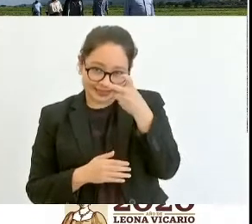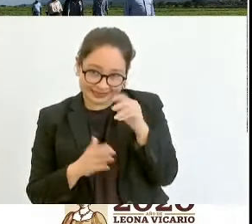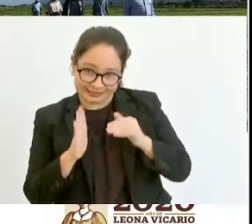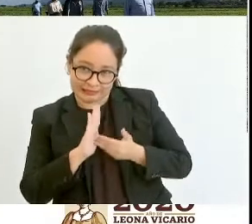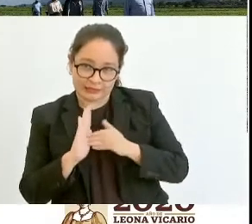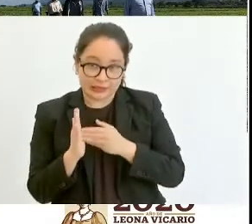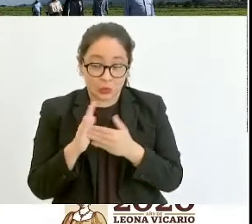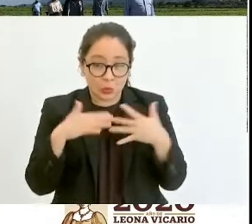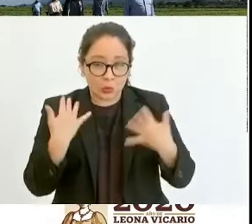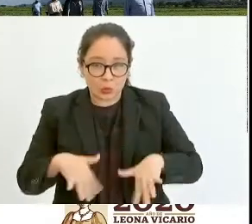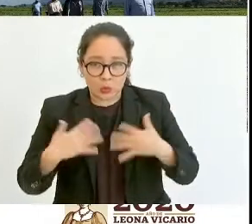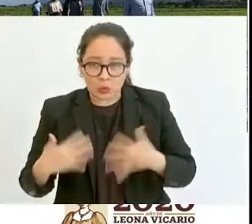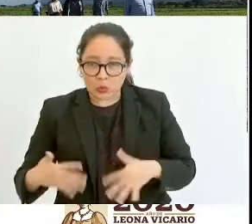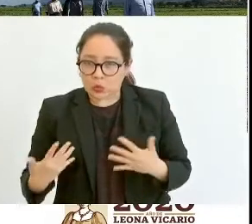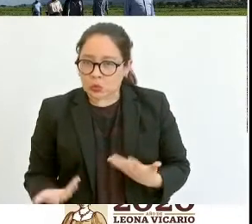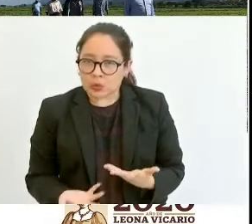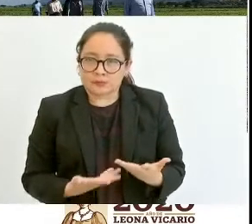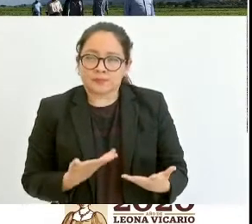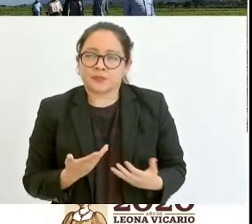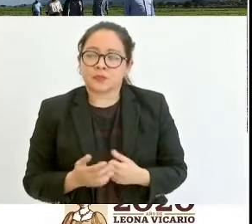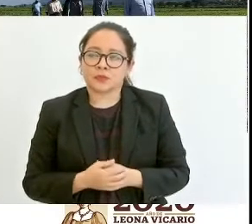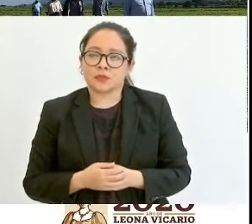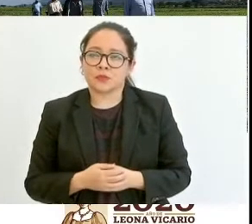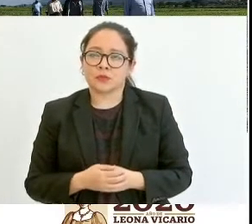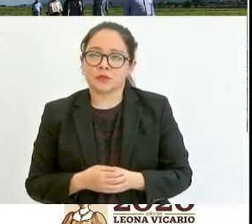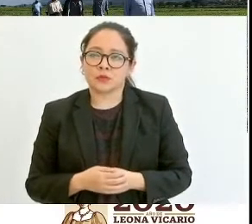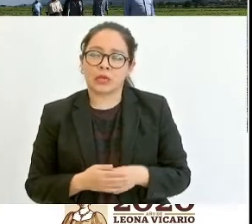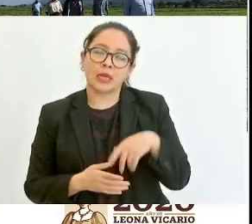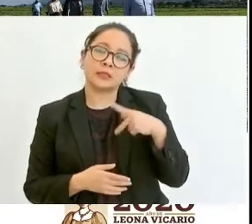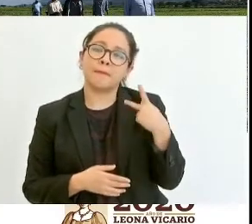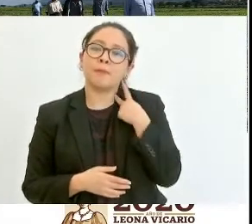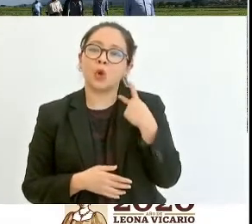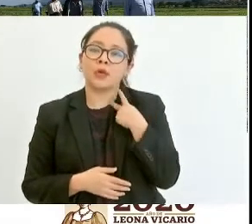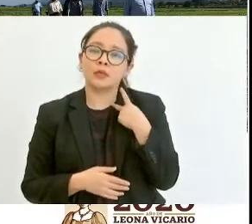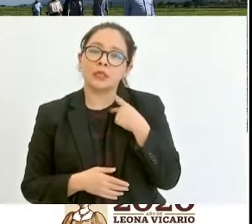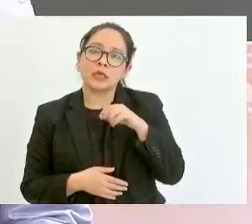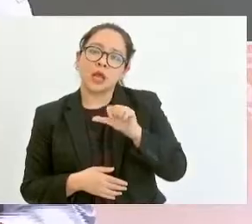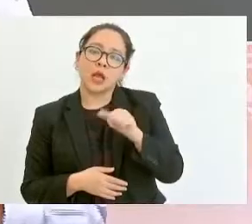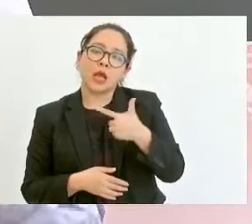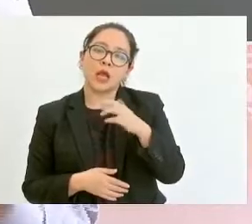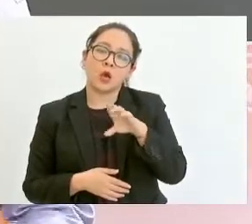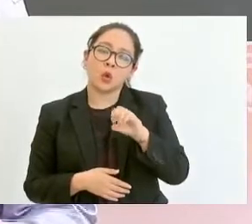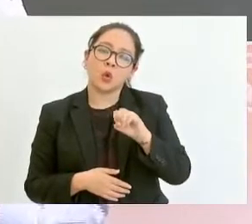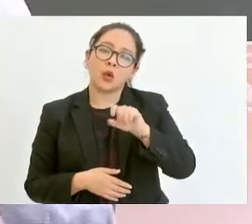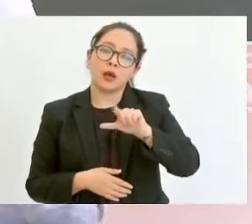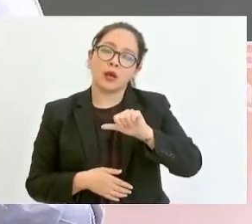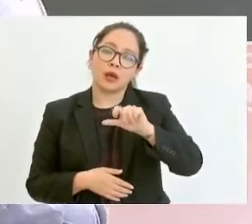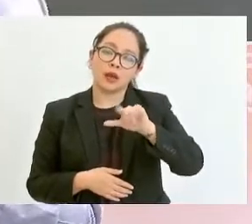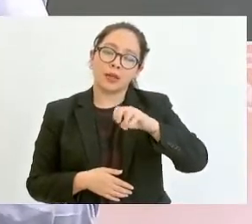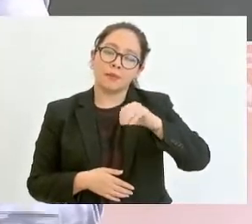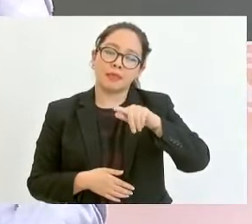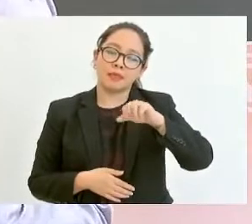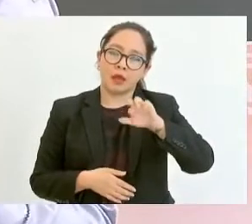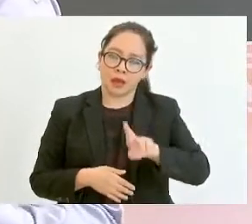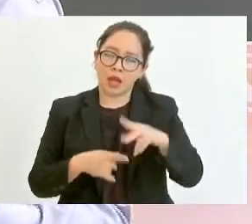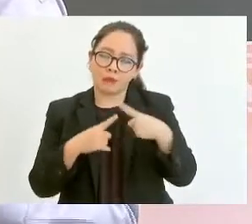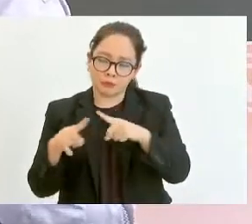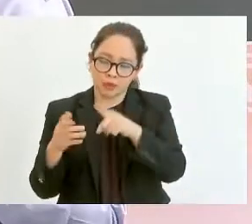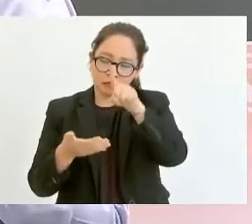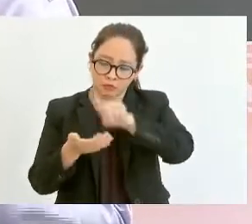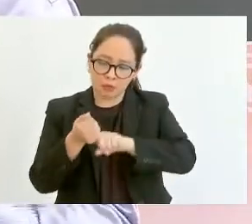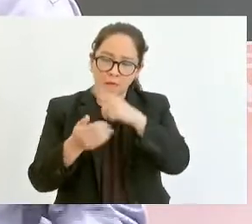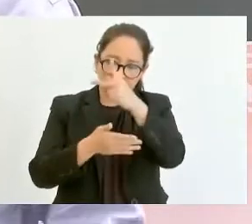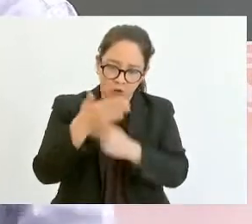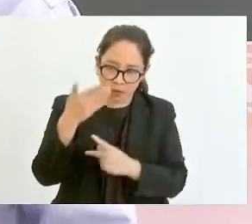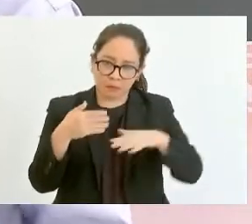de la nueva política agroalimentaria están diversos programas. El programa de Sembrando Vida, que ya se